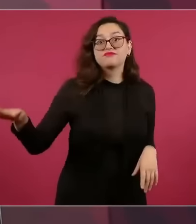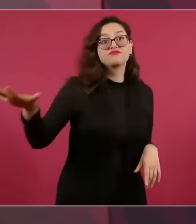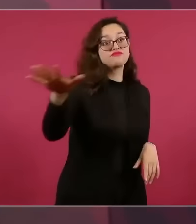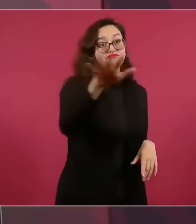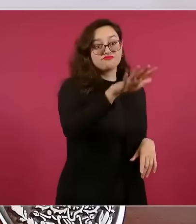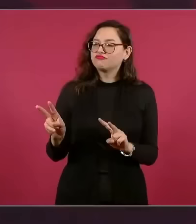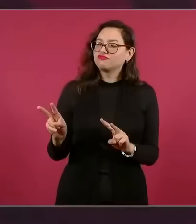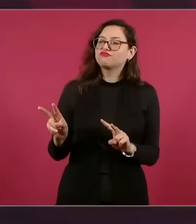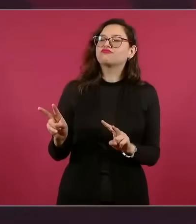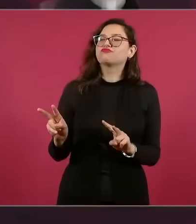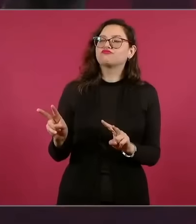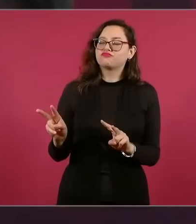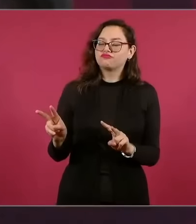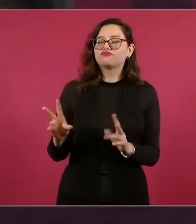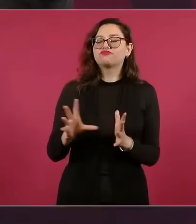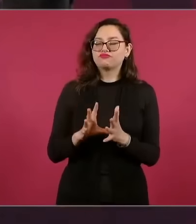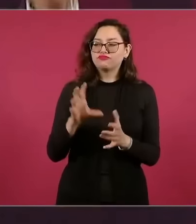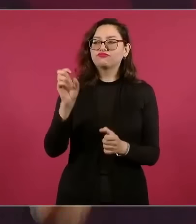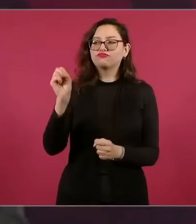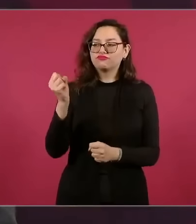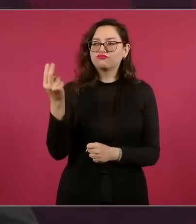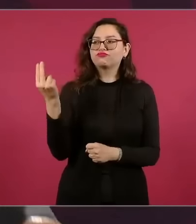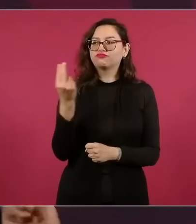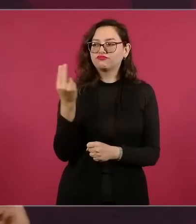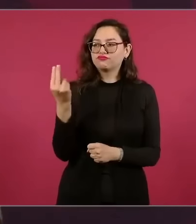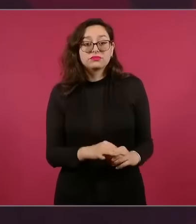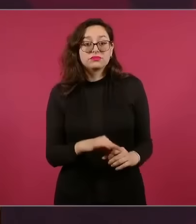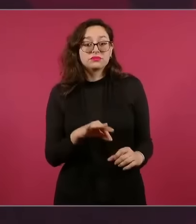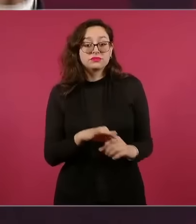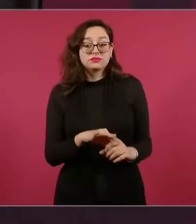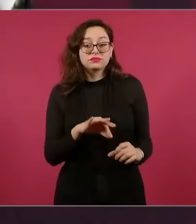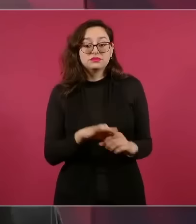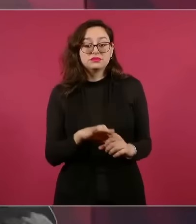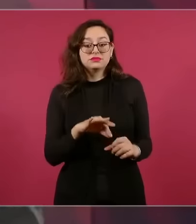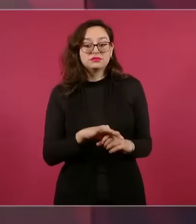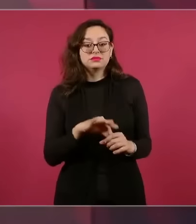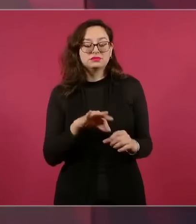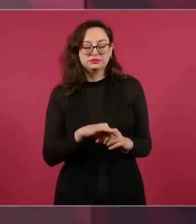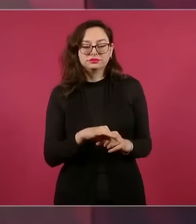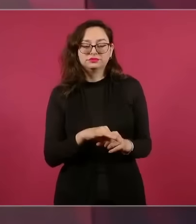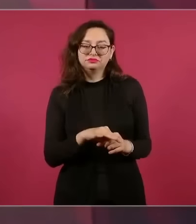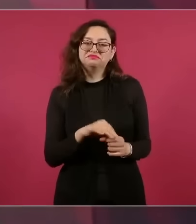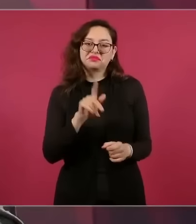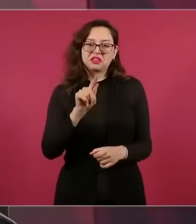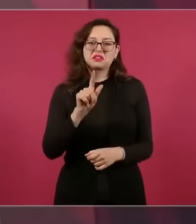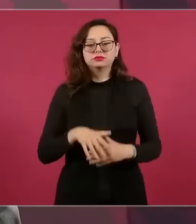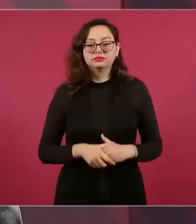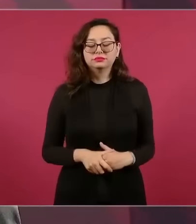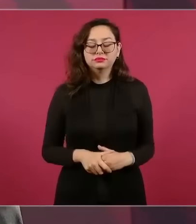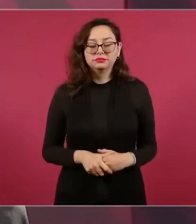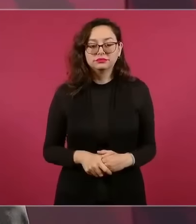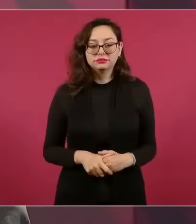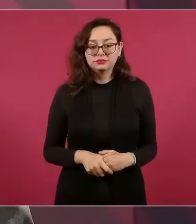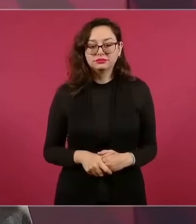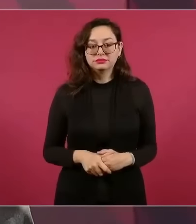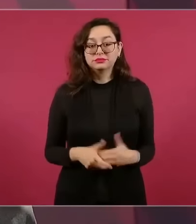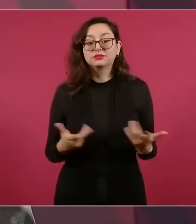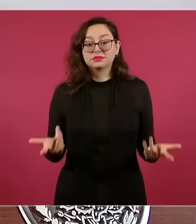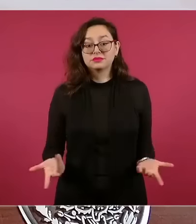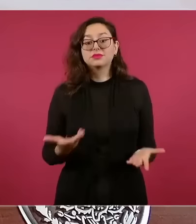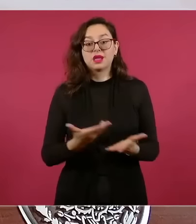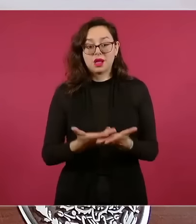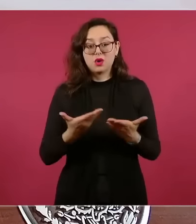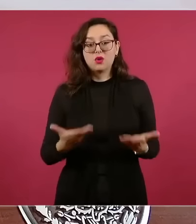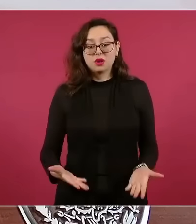el pueblo es sabio y vota para que se tenga mayoría calificada. Y ahora sí se pueden